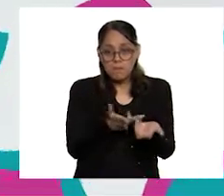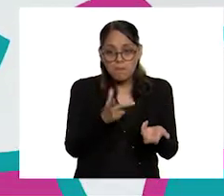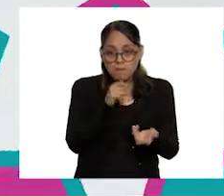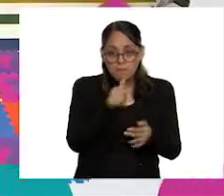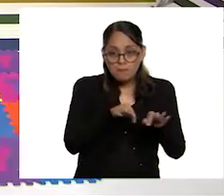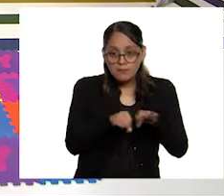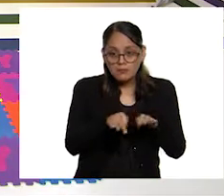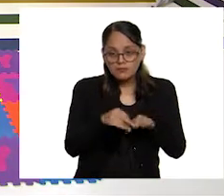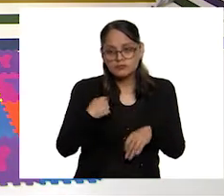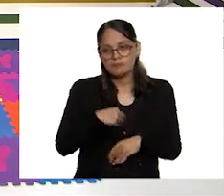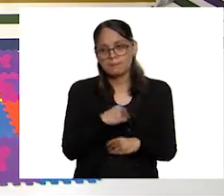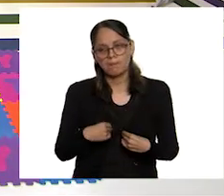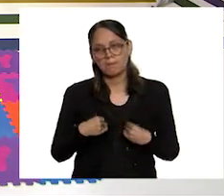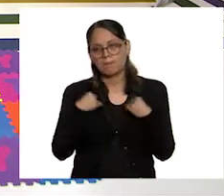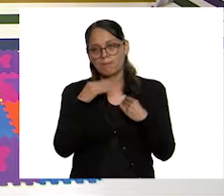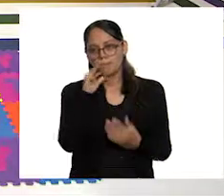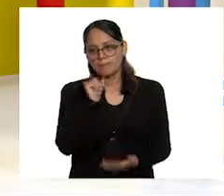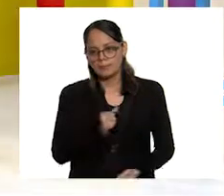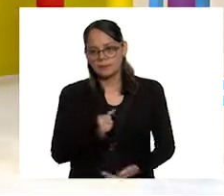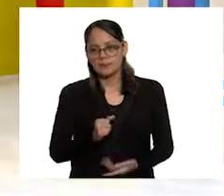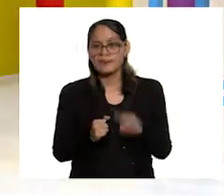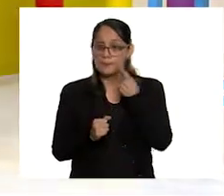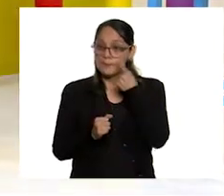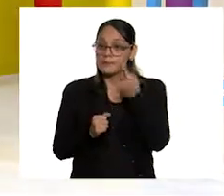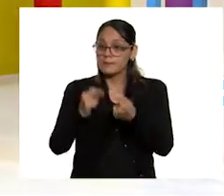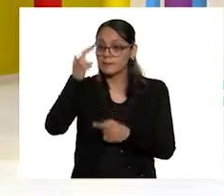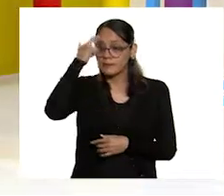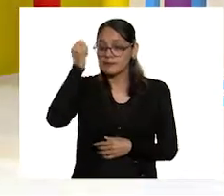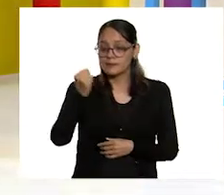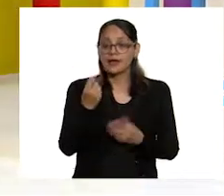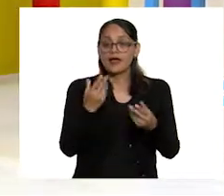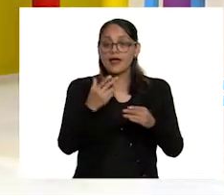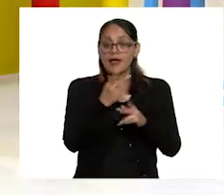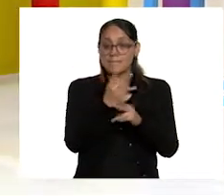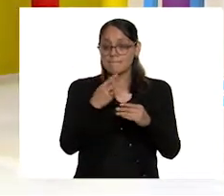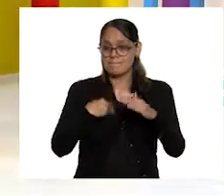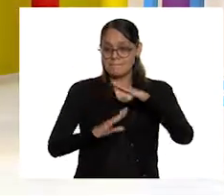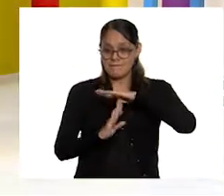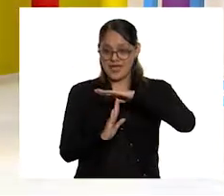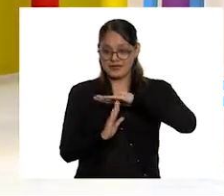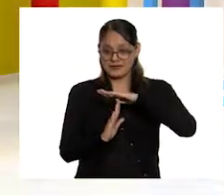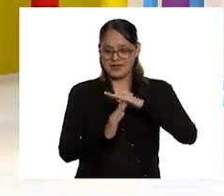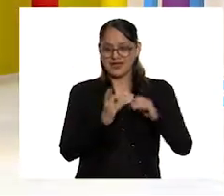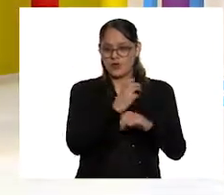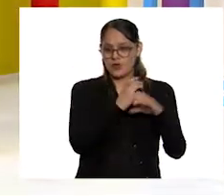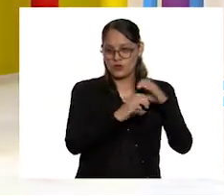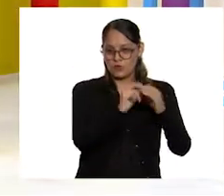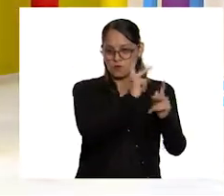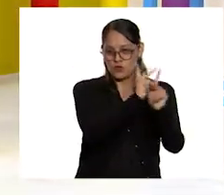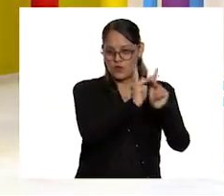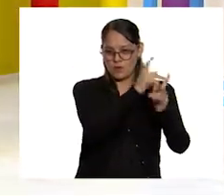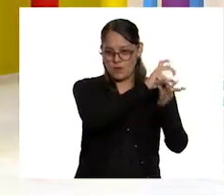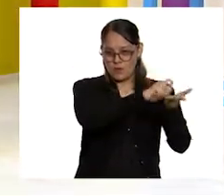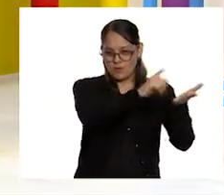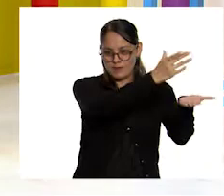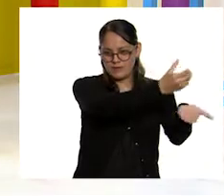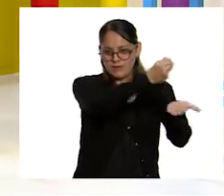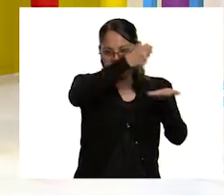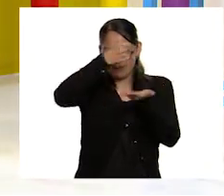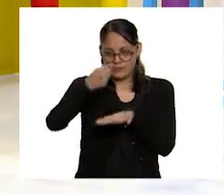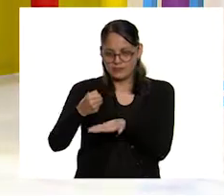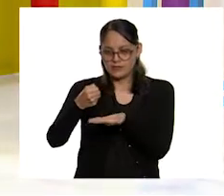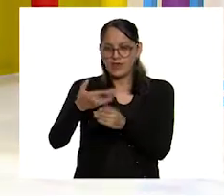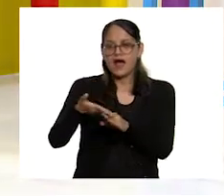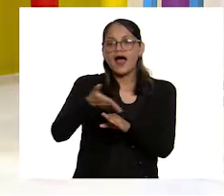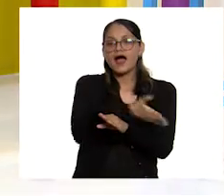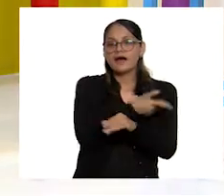tienes toda la razón. Imagínate todos los productos que llegan a nuestras mesas día con día. De no ser por ellas y por